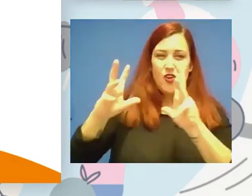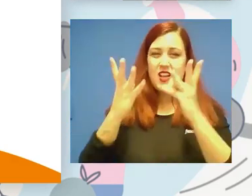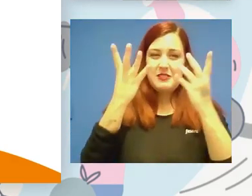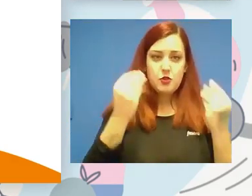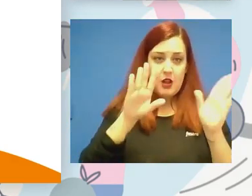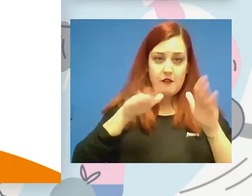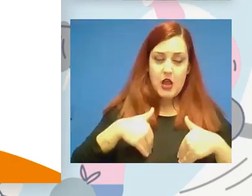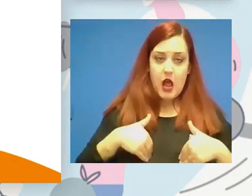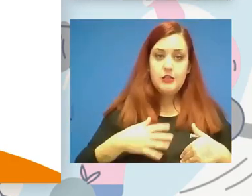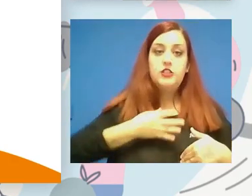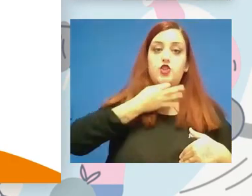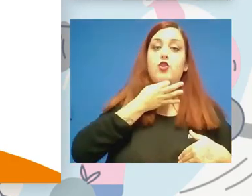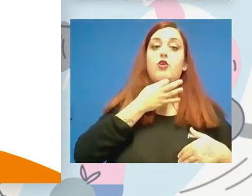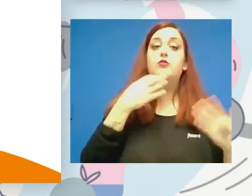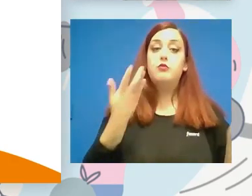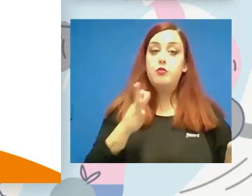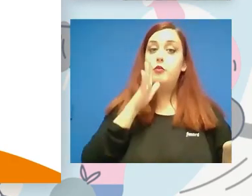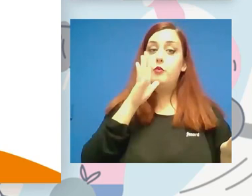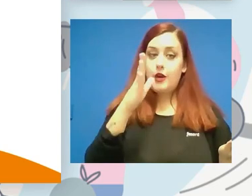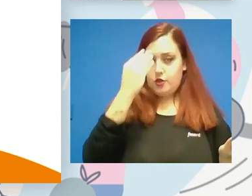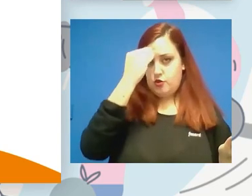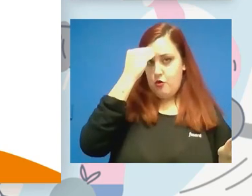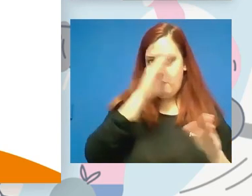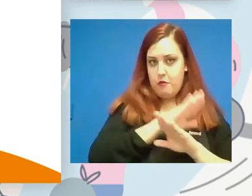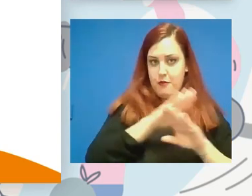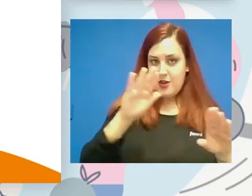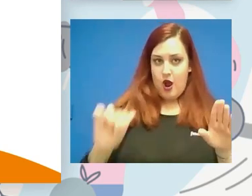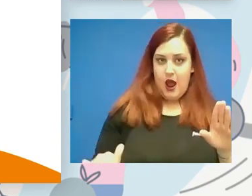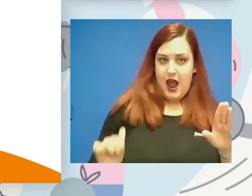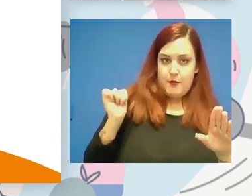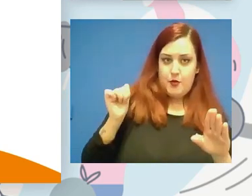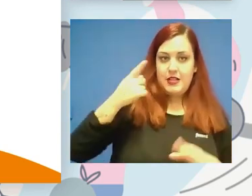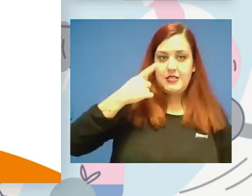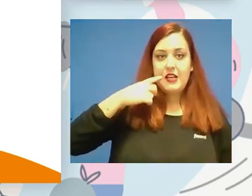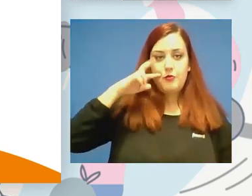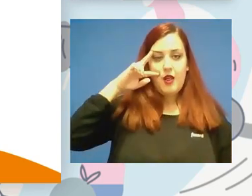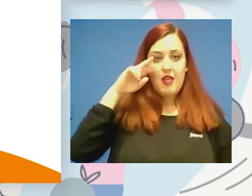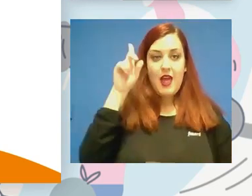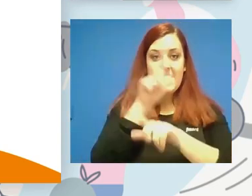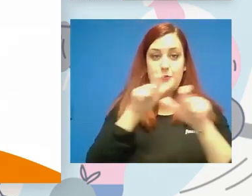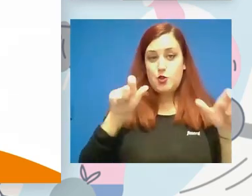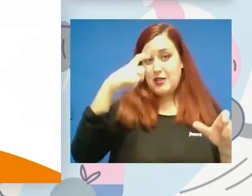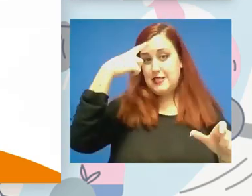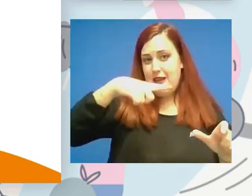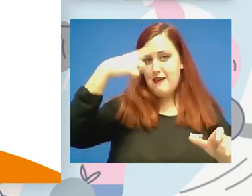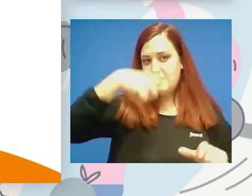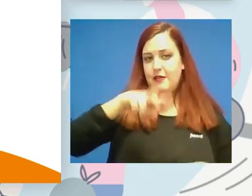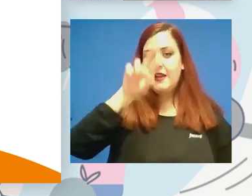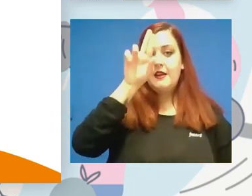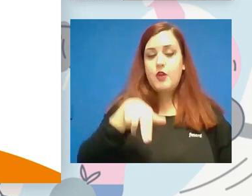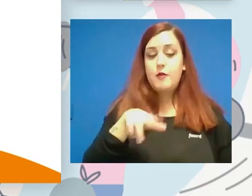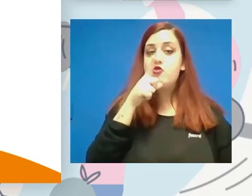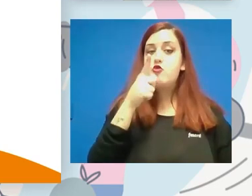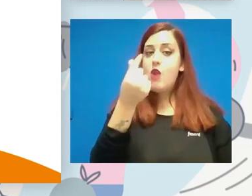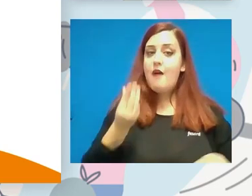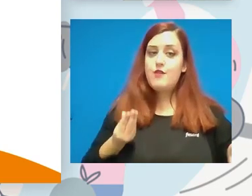Yo lo que recomiendo ahí es, por supuesto, que aprovechen la experiencia de las personas que ya se dedican a ello y sobre todo que cuenten con una financiación.